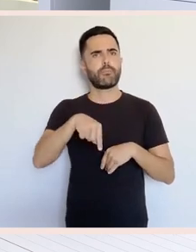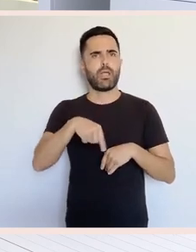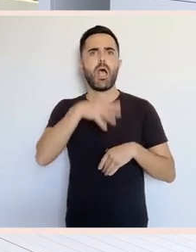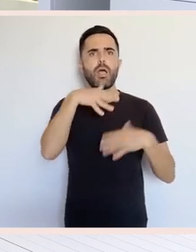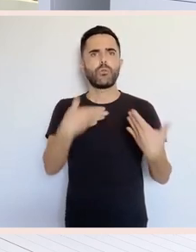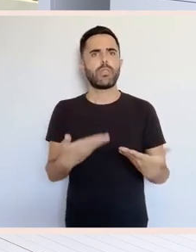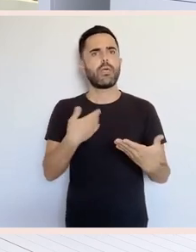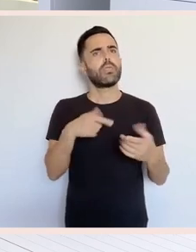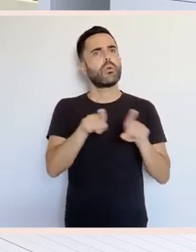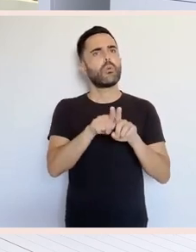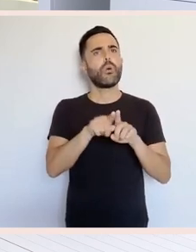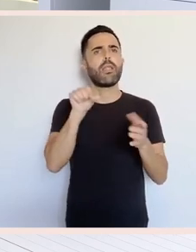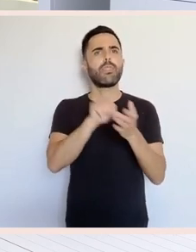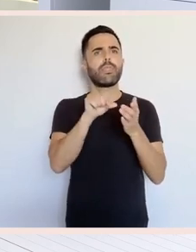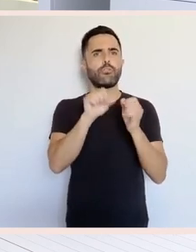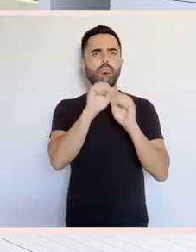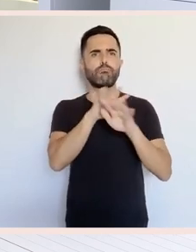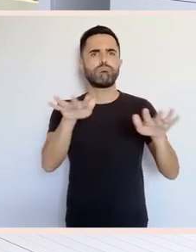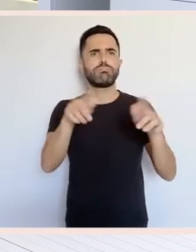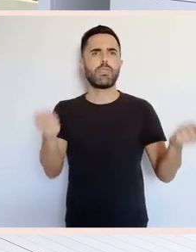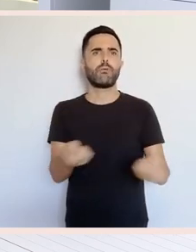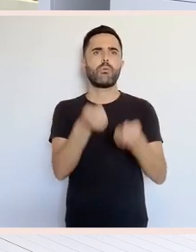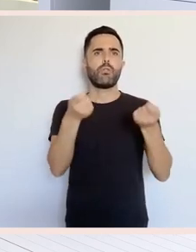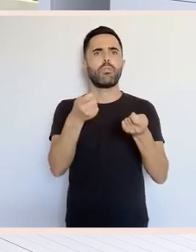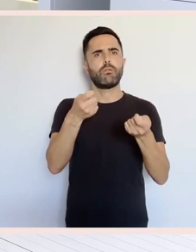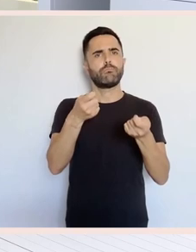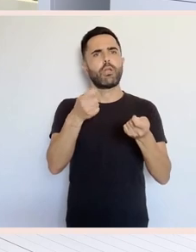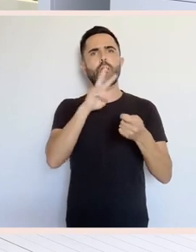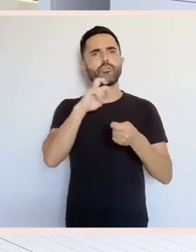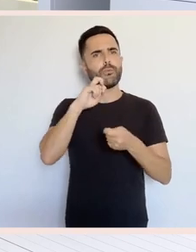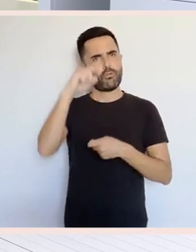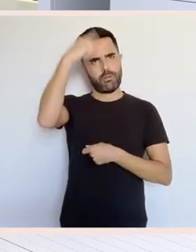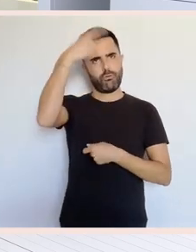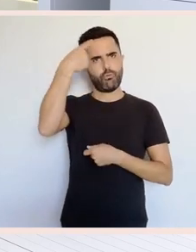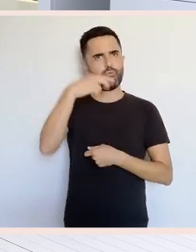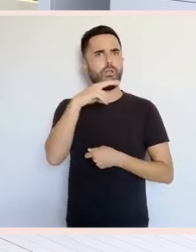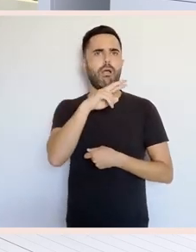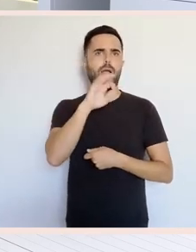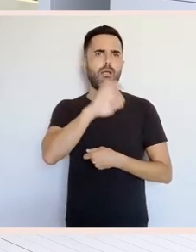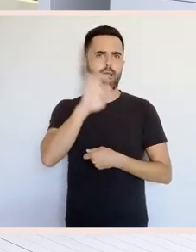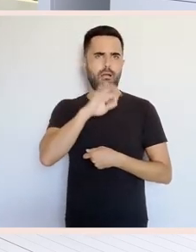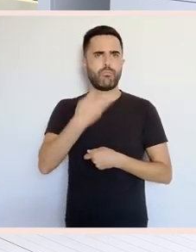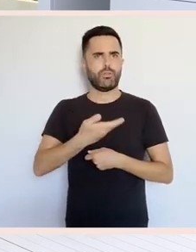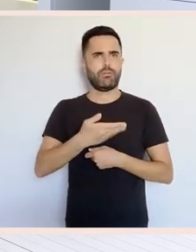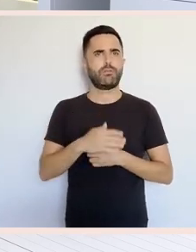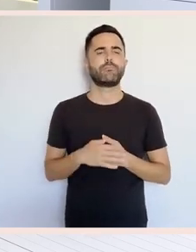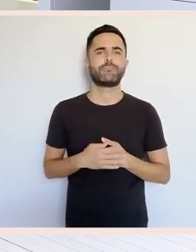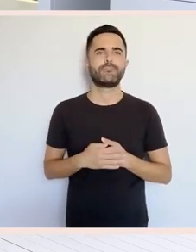como centro difusor divulgador e conservador da nosa cultura galega. do o o O que é